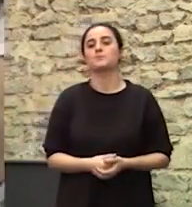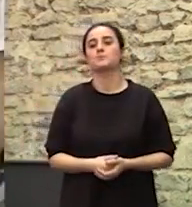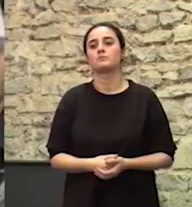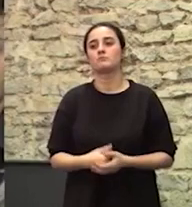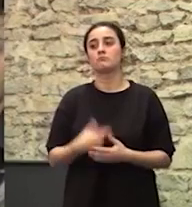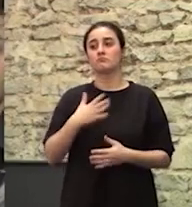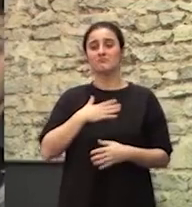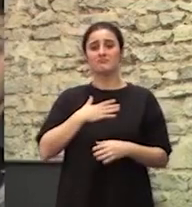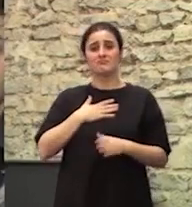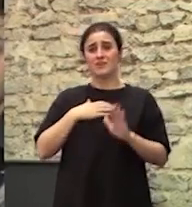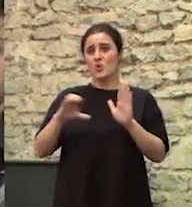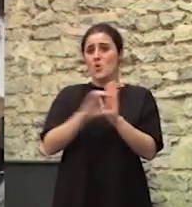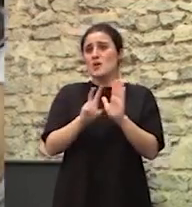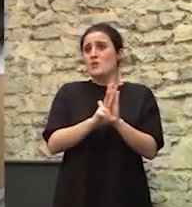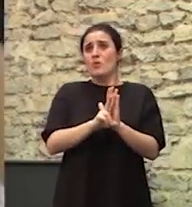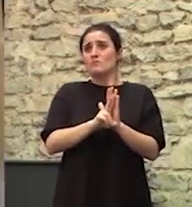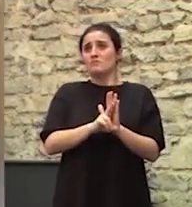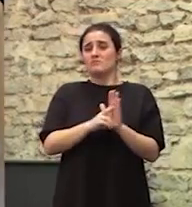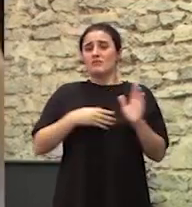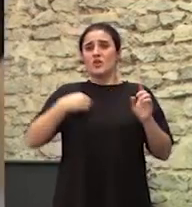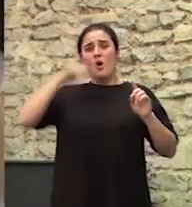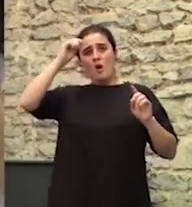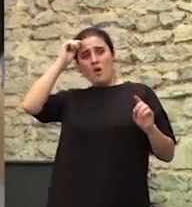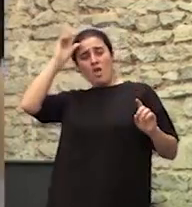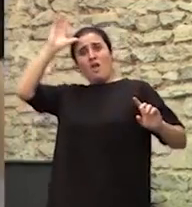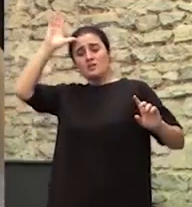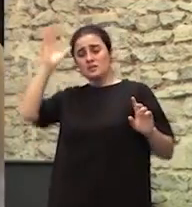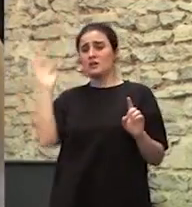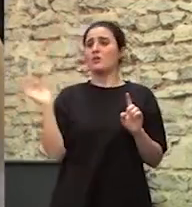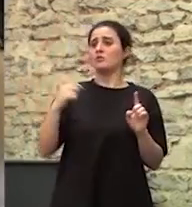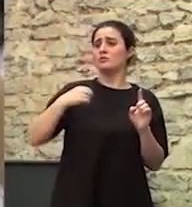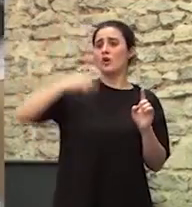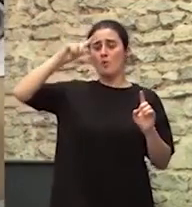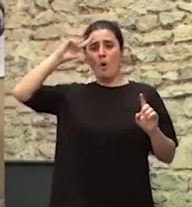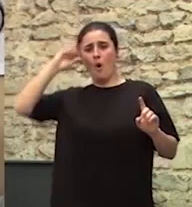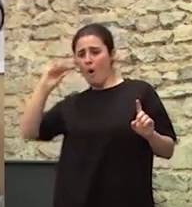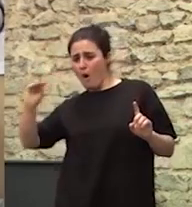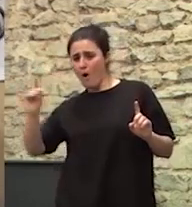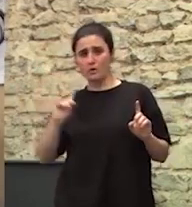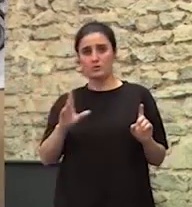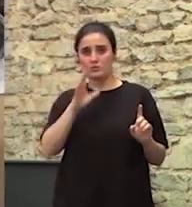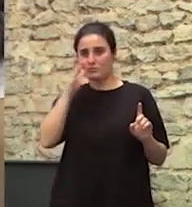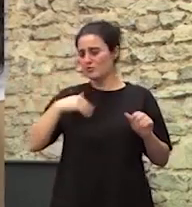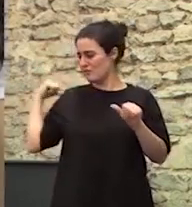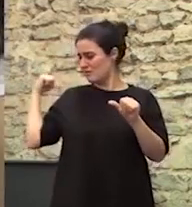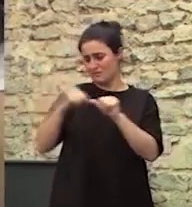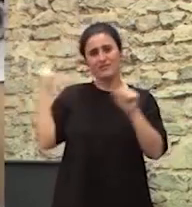Tengo un currículum No porque sea demasiado lista O porque sea una intelectual de la hostia No, no, porque me lo he currado Porque